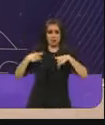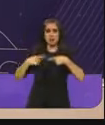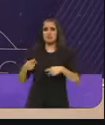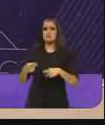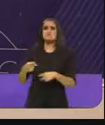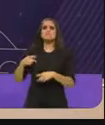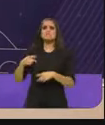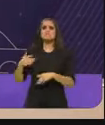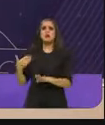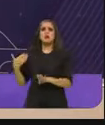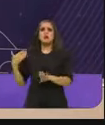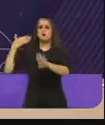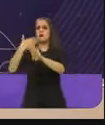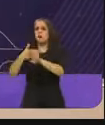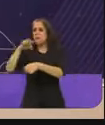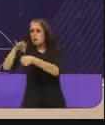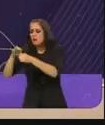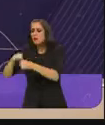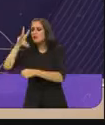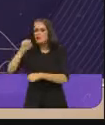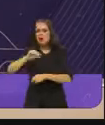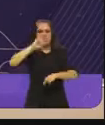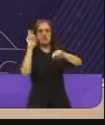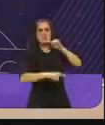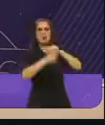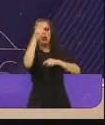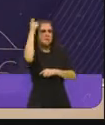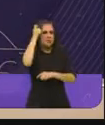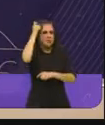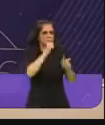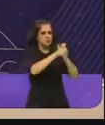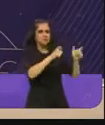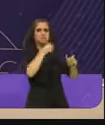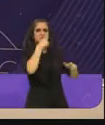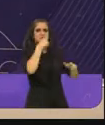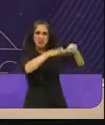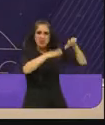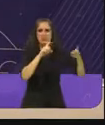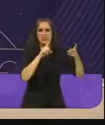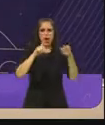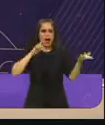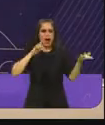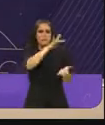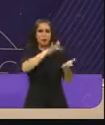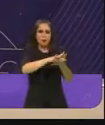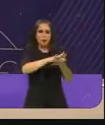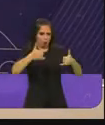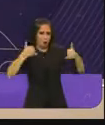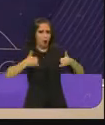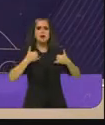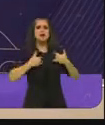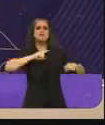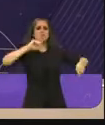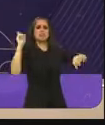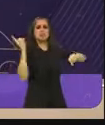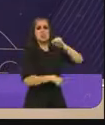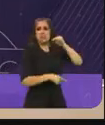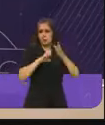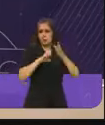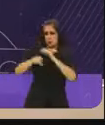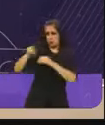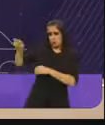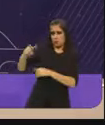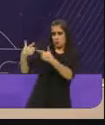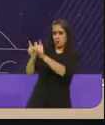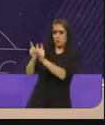los derechos como la pensión de adultos mayores, el apoyo a los jóvenes como el partido del candidato Tawada.